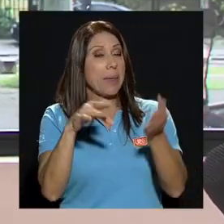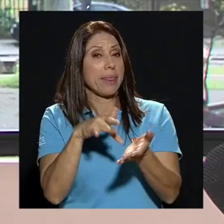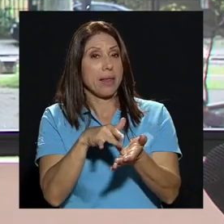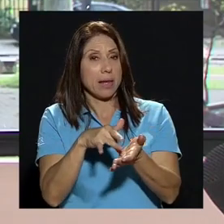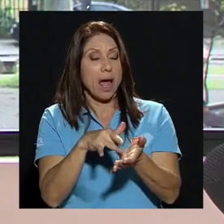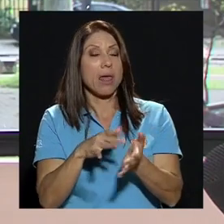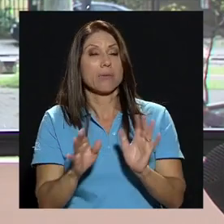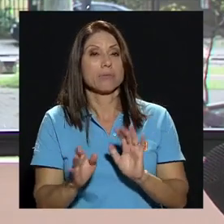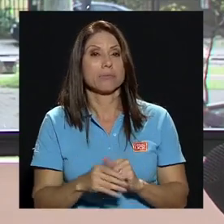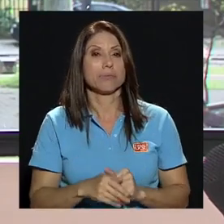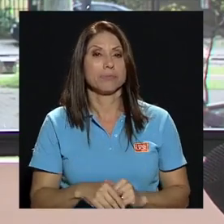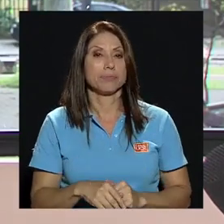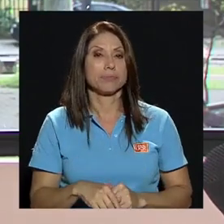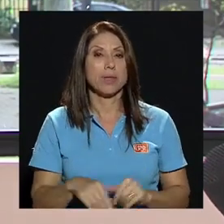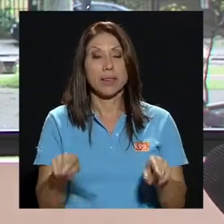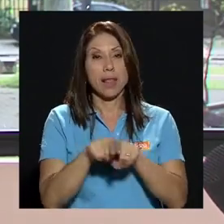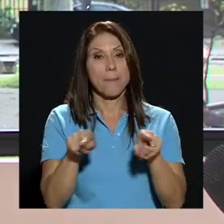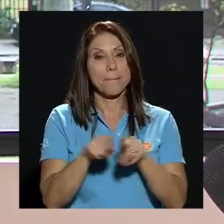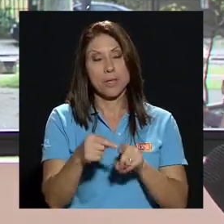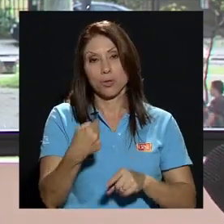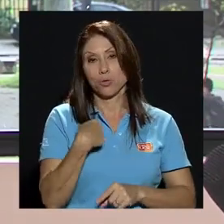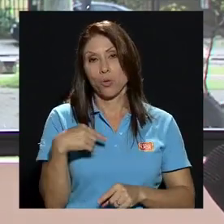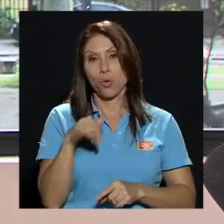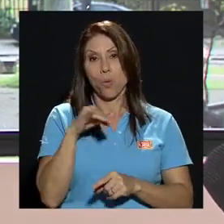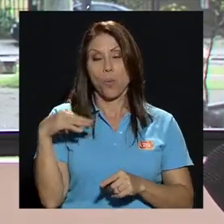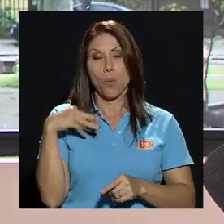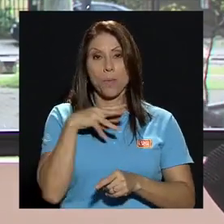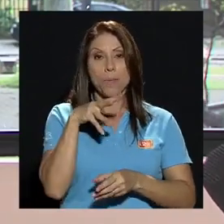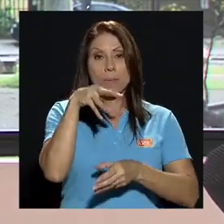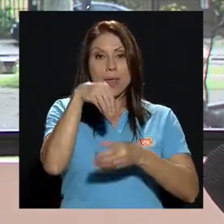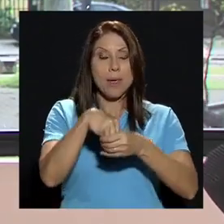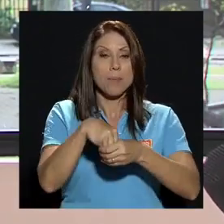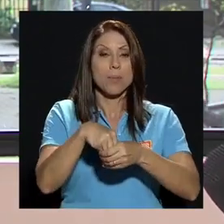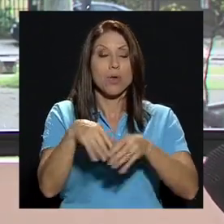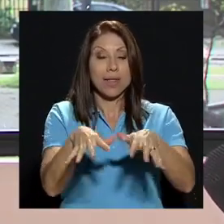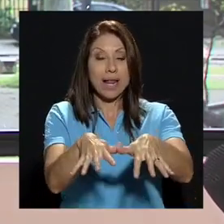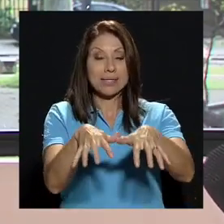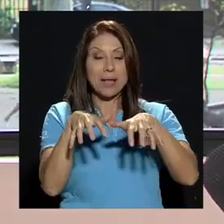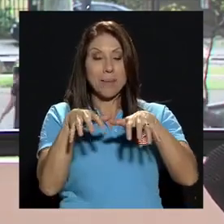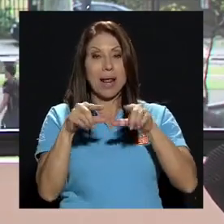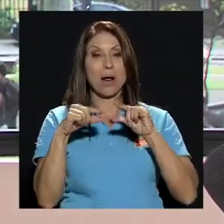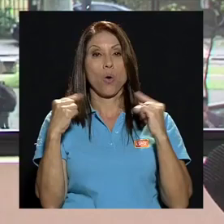digamos que bueno también como miembro de la asamblea colegiada representativa